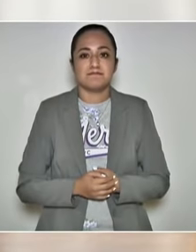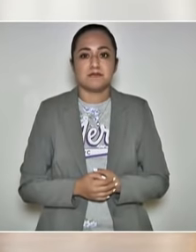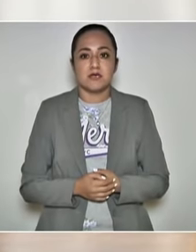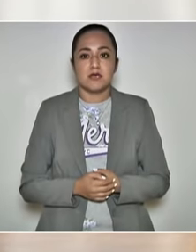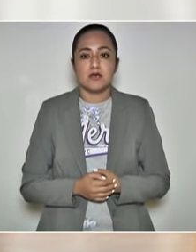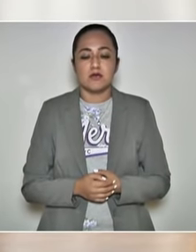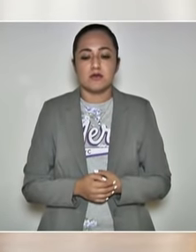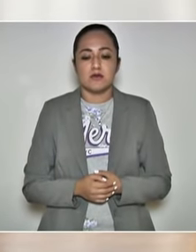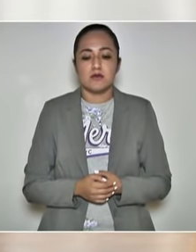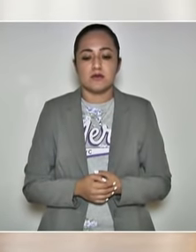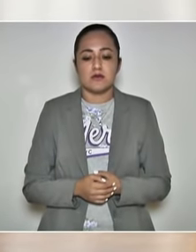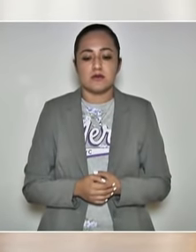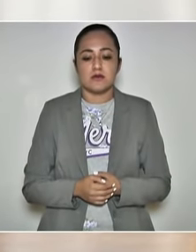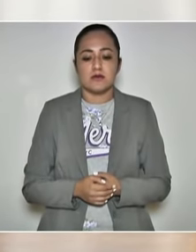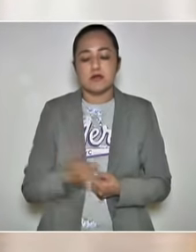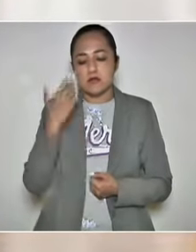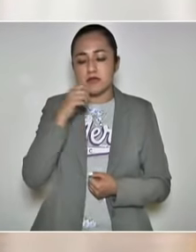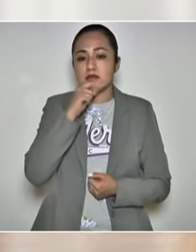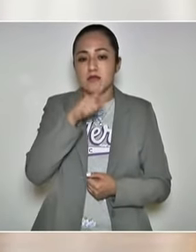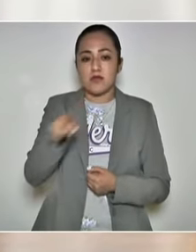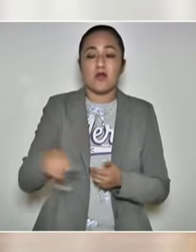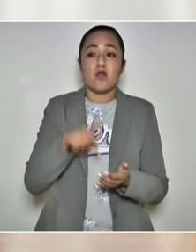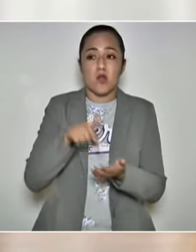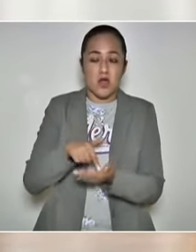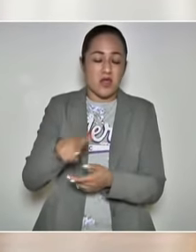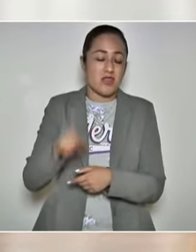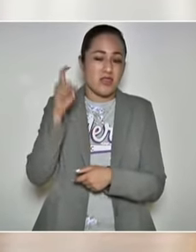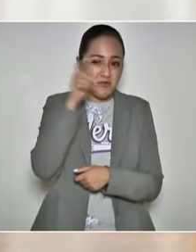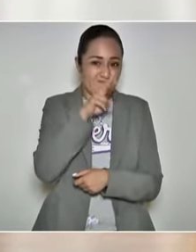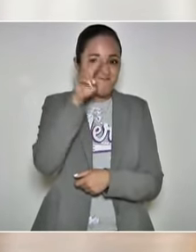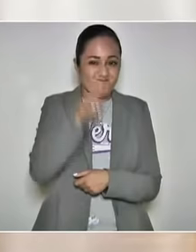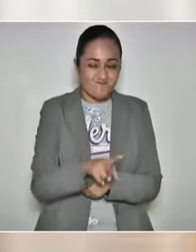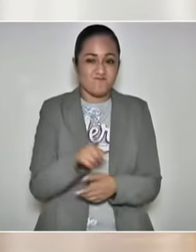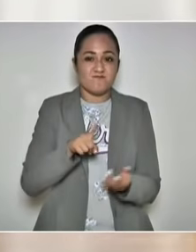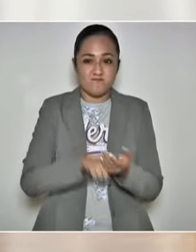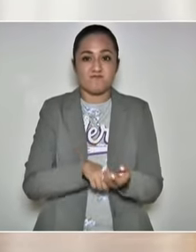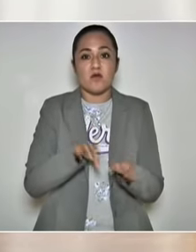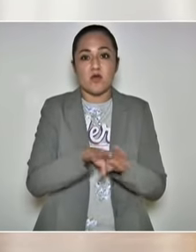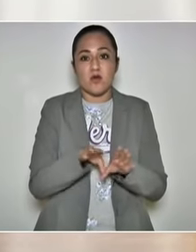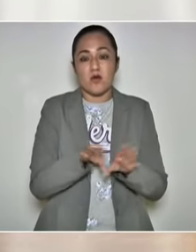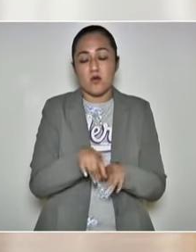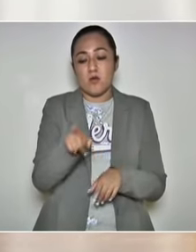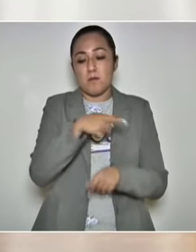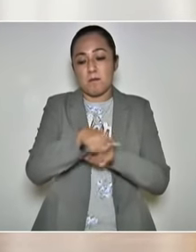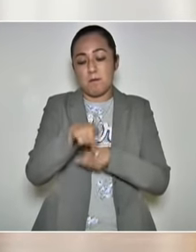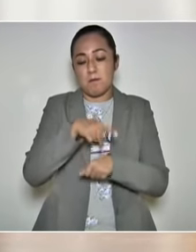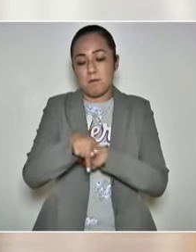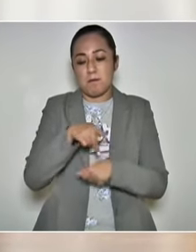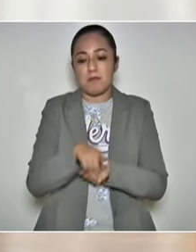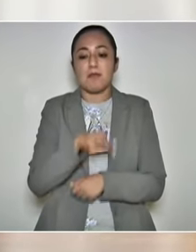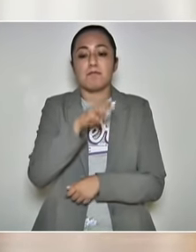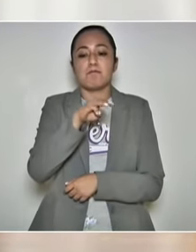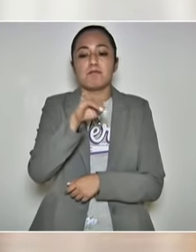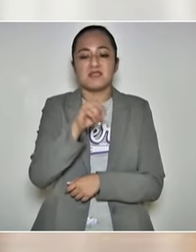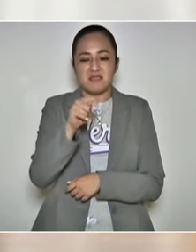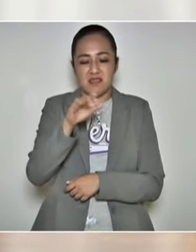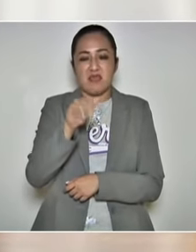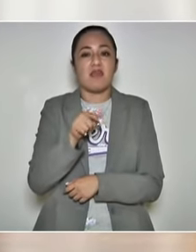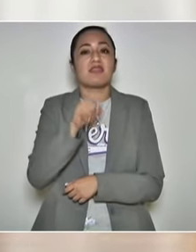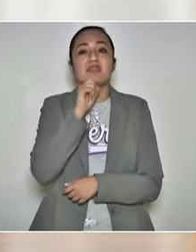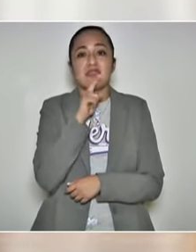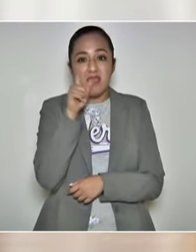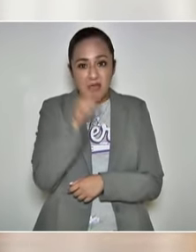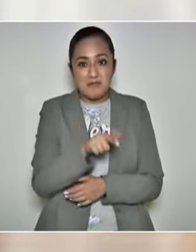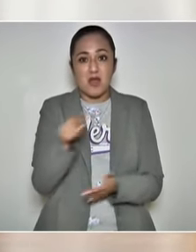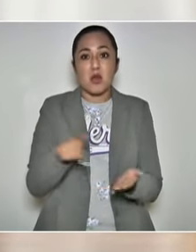En la capital tenemos áreas complicadas, que son focos rojos. En la Mixteca también tenemos